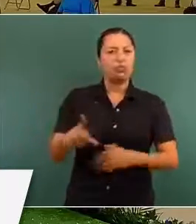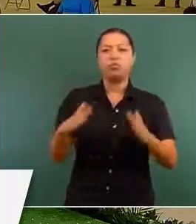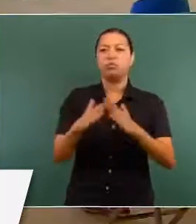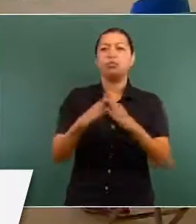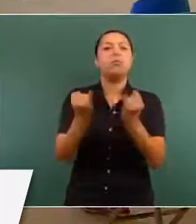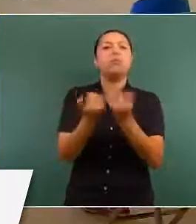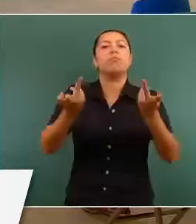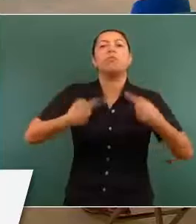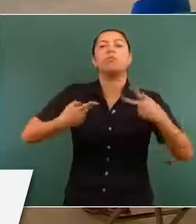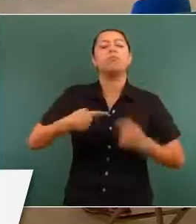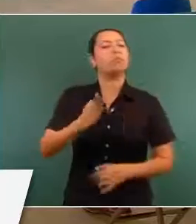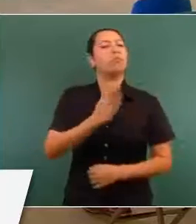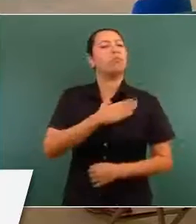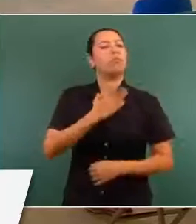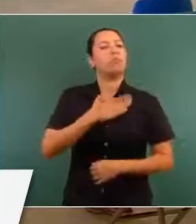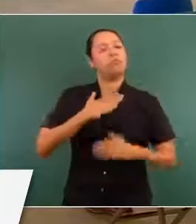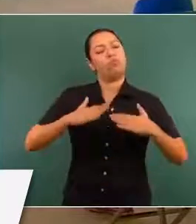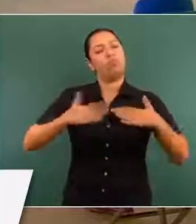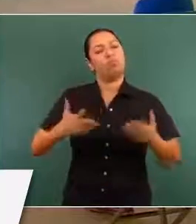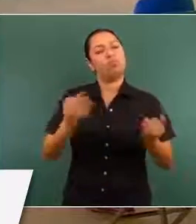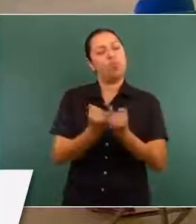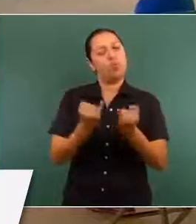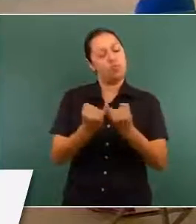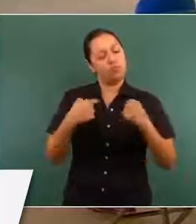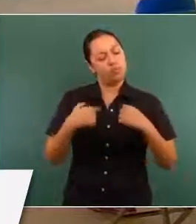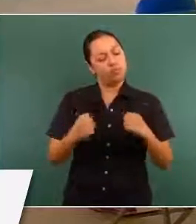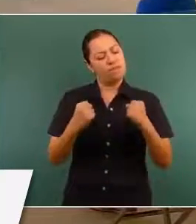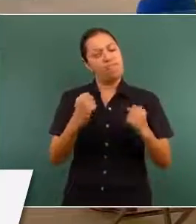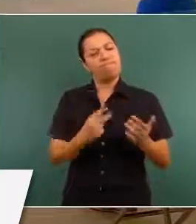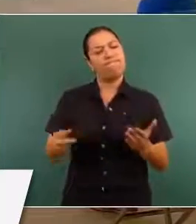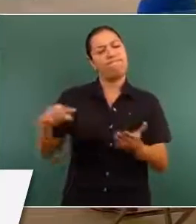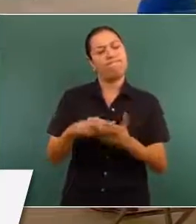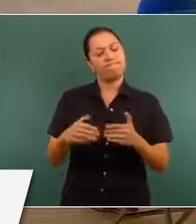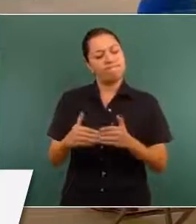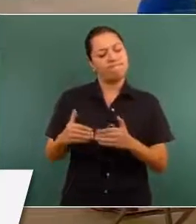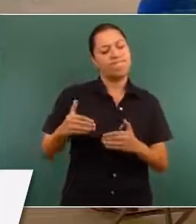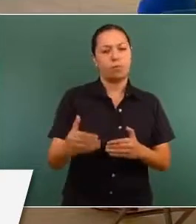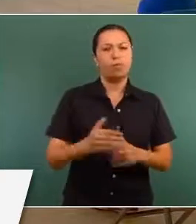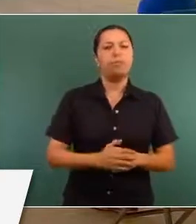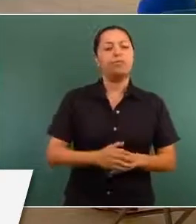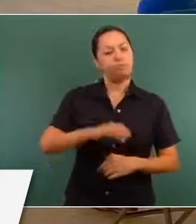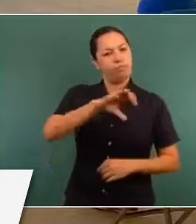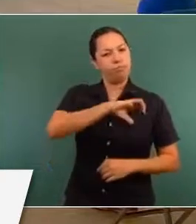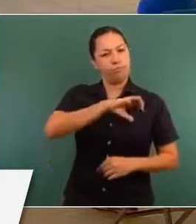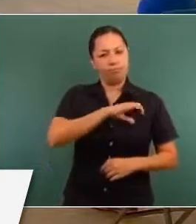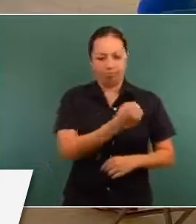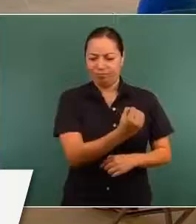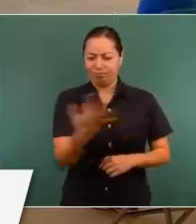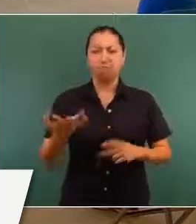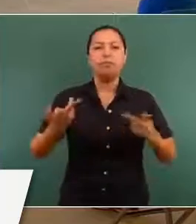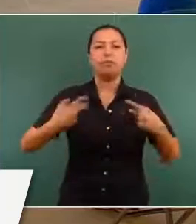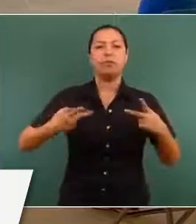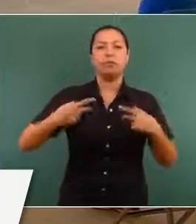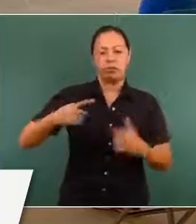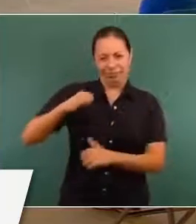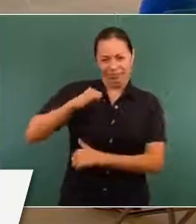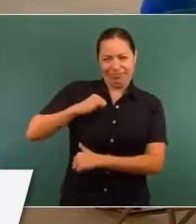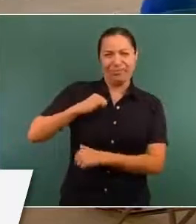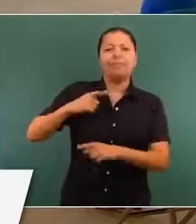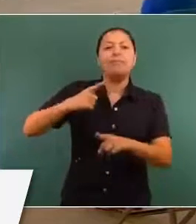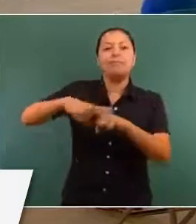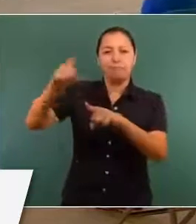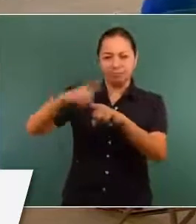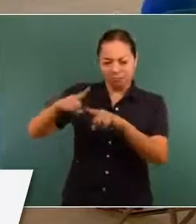sincera y sobre todo echada para adelante. Saludo con mucho aprecio al Gabinete de Seguridad, presidente de Culiacán.